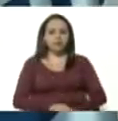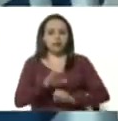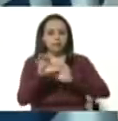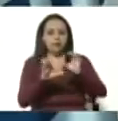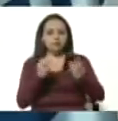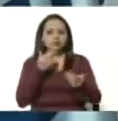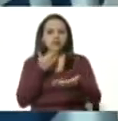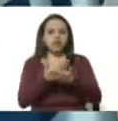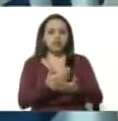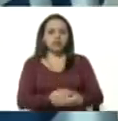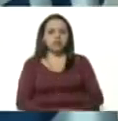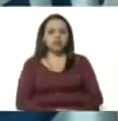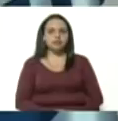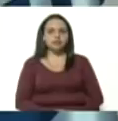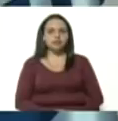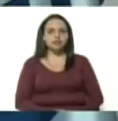bien se quedan palabras siempre